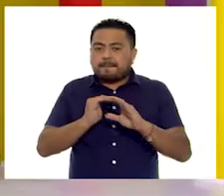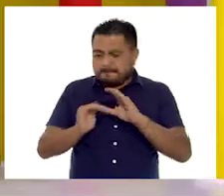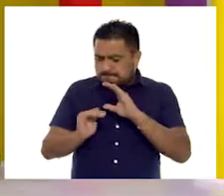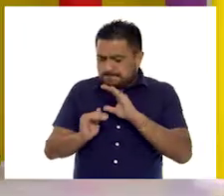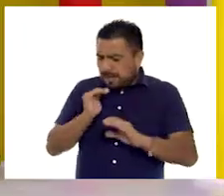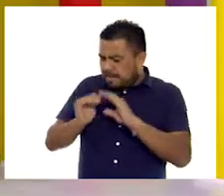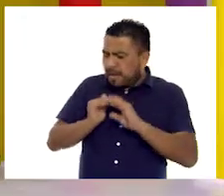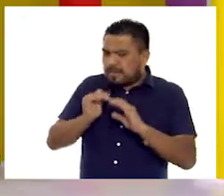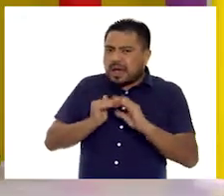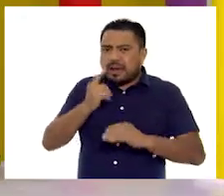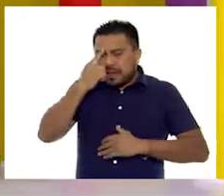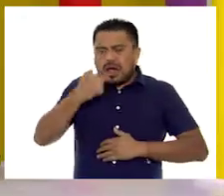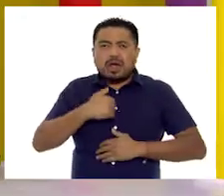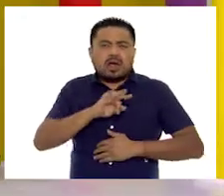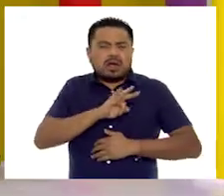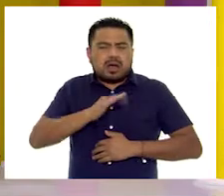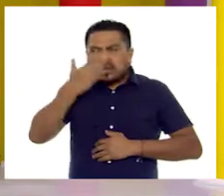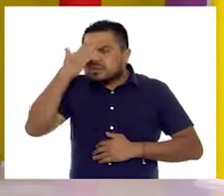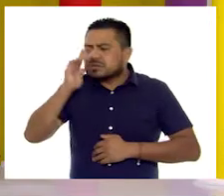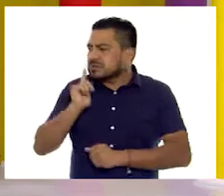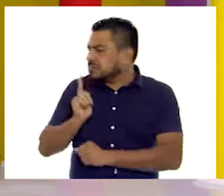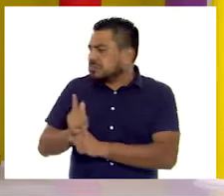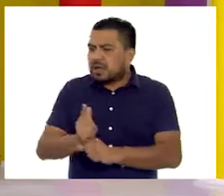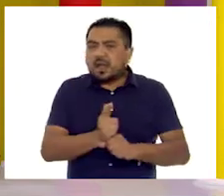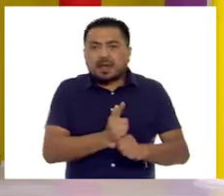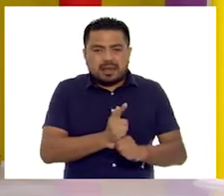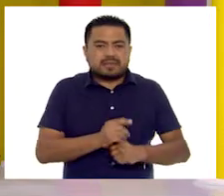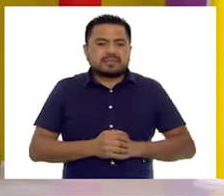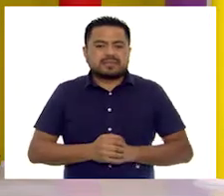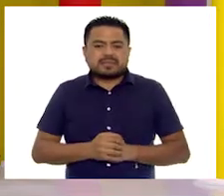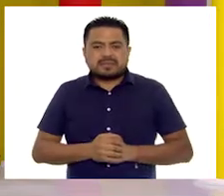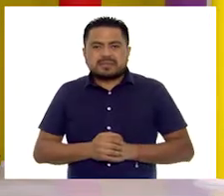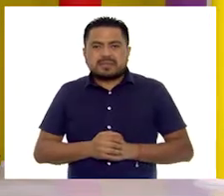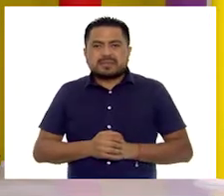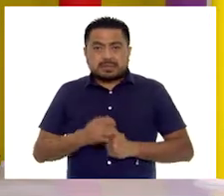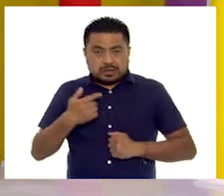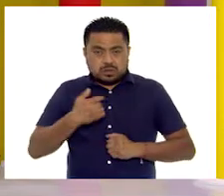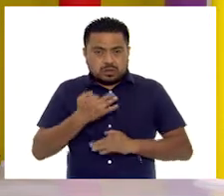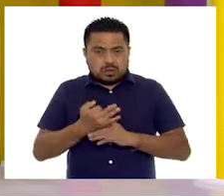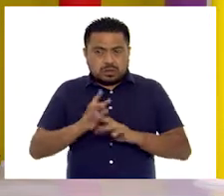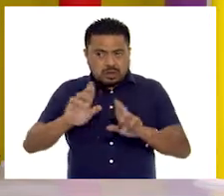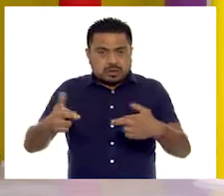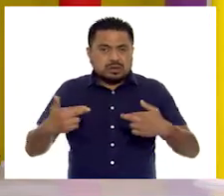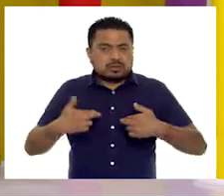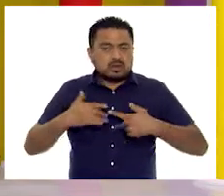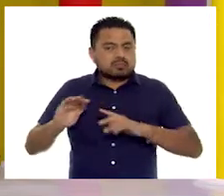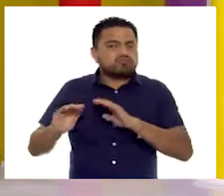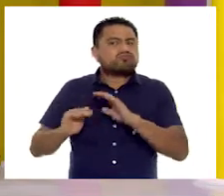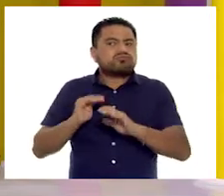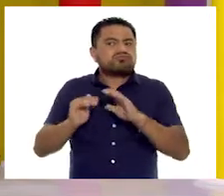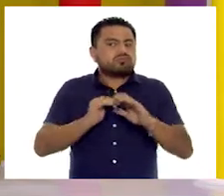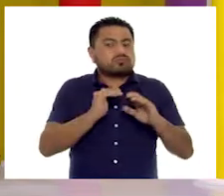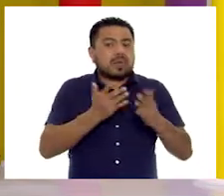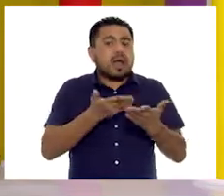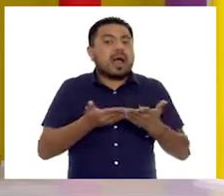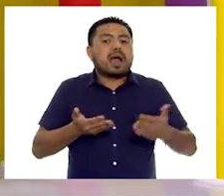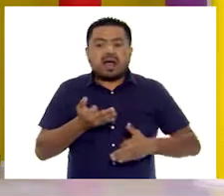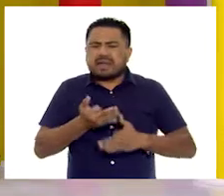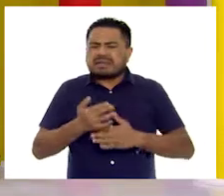manden sus respuestas para que nosotros sepamos. Sí. Escriban, escriban. Y acá las vamos a recibir, ¿eh? De todas maneras. Claro. Porque ahora